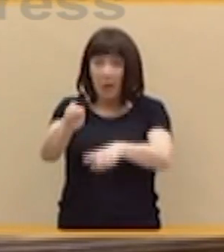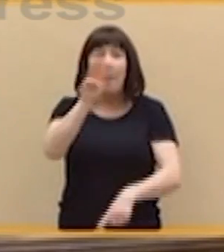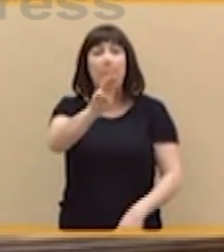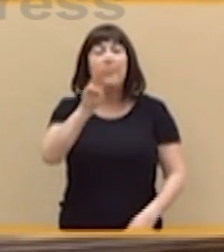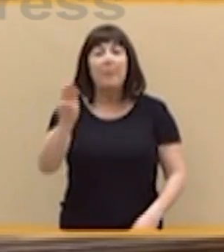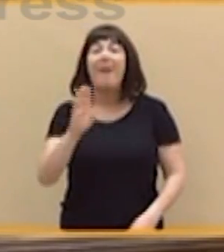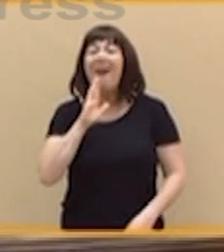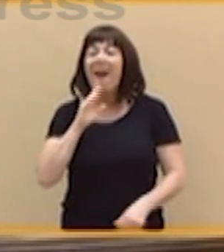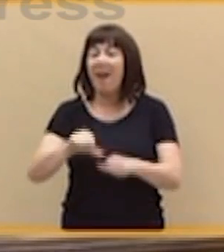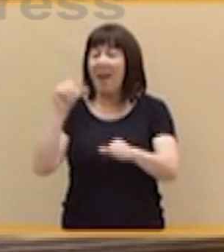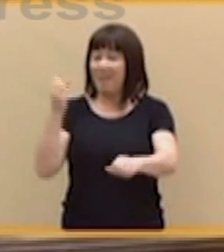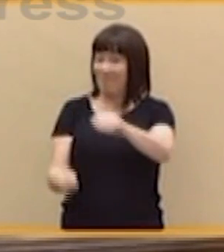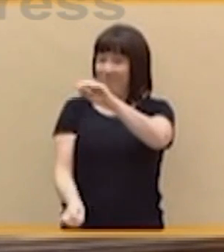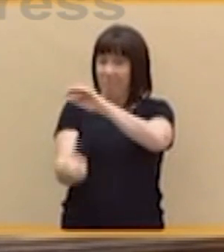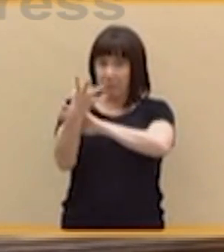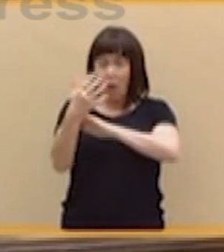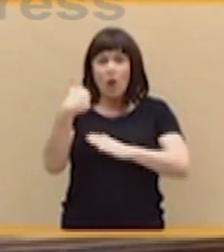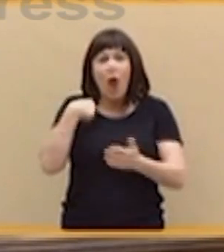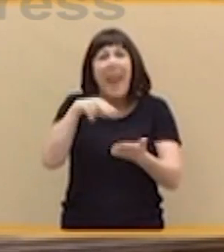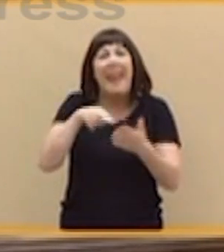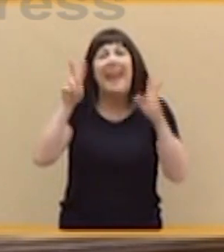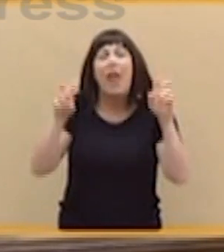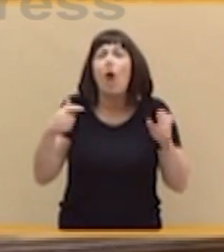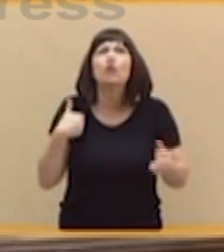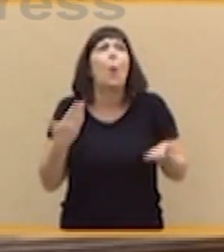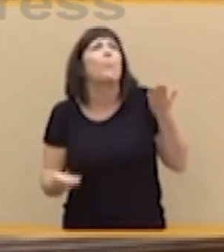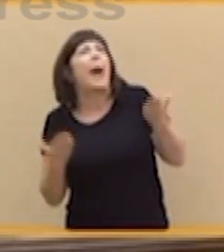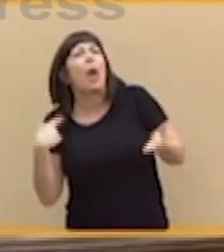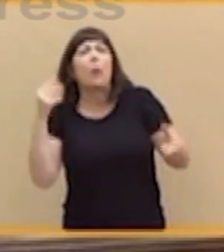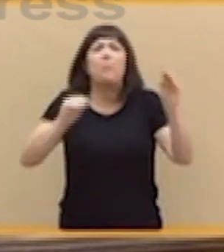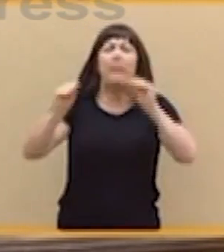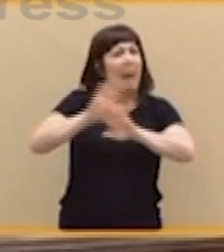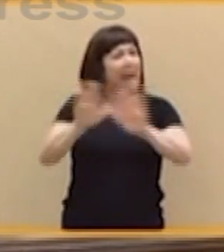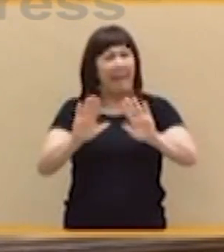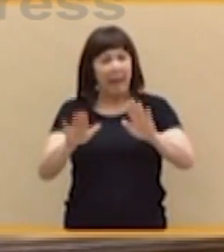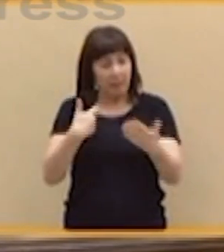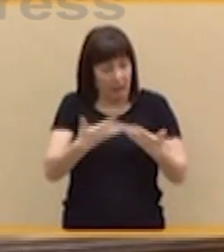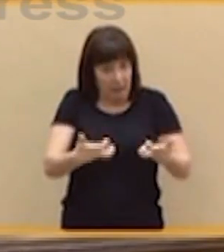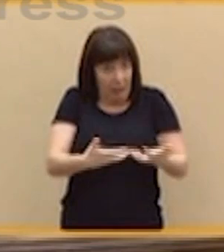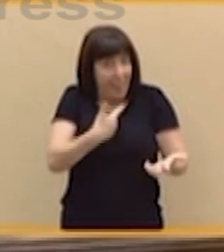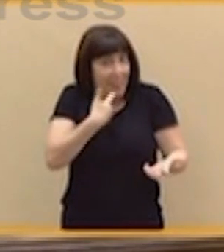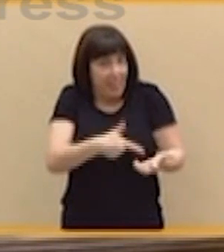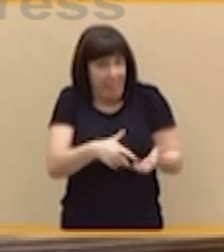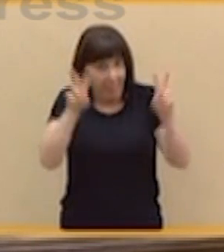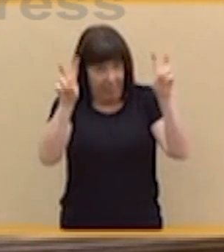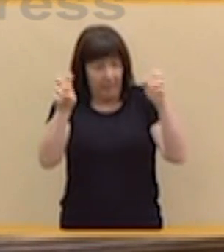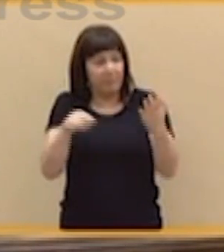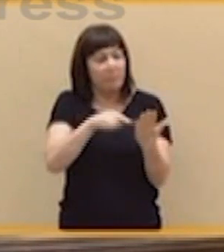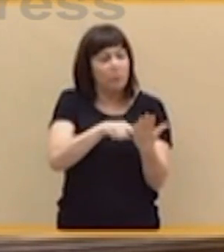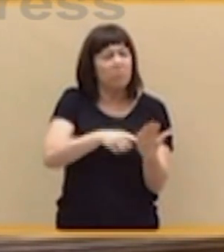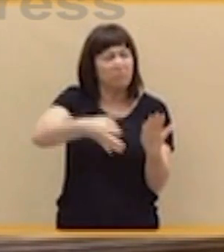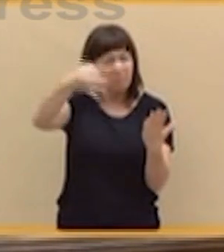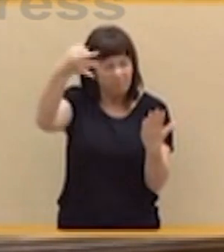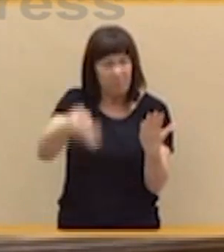sido, y leo, no valoro, leo textualmente, un auténtico y eficaz